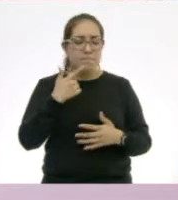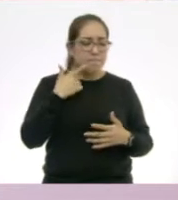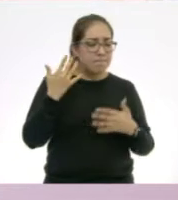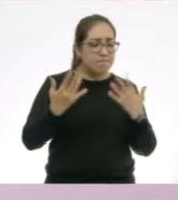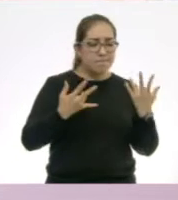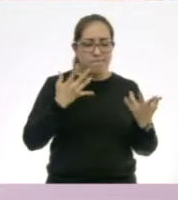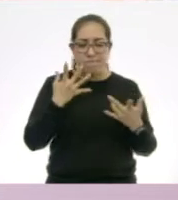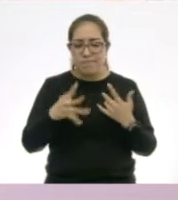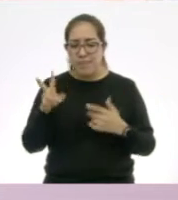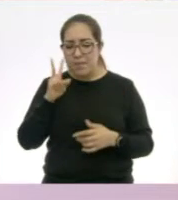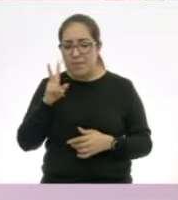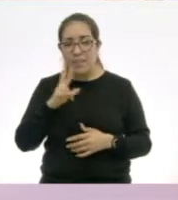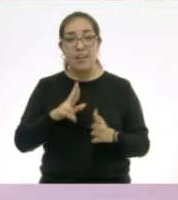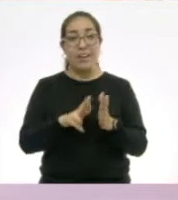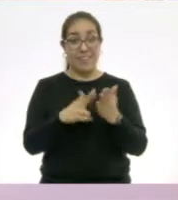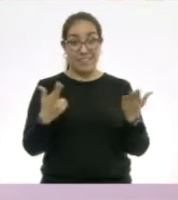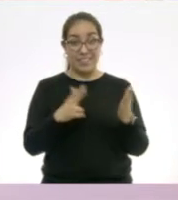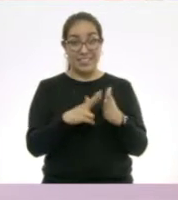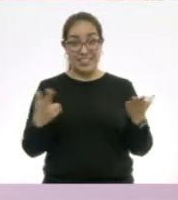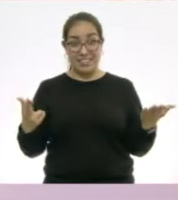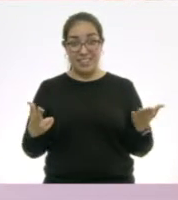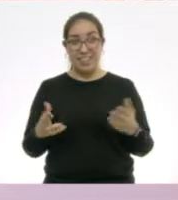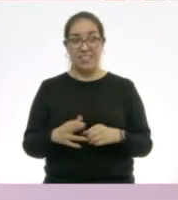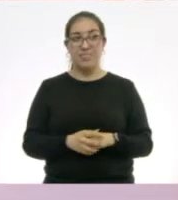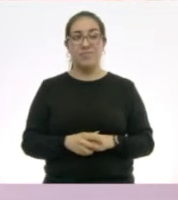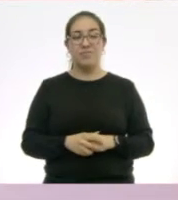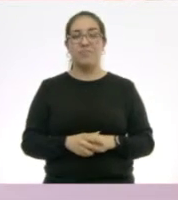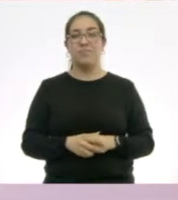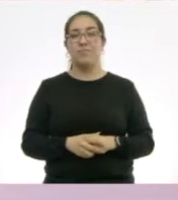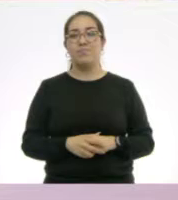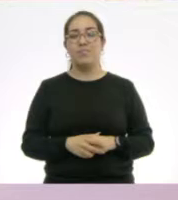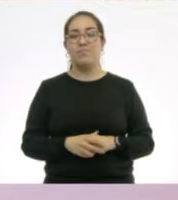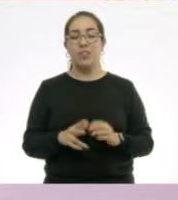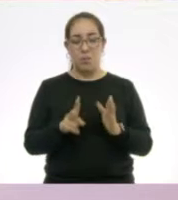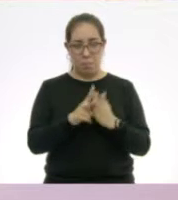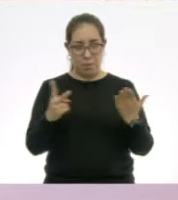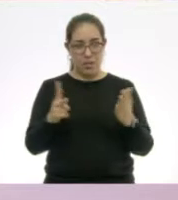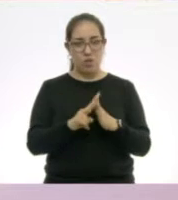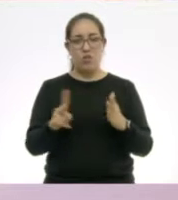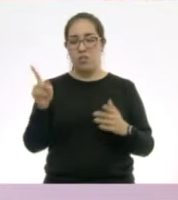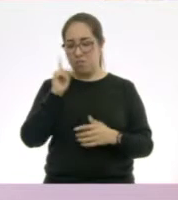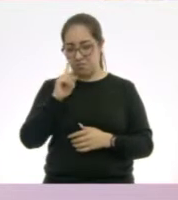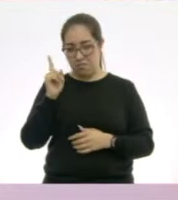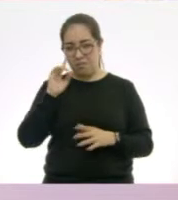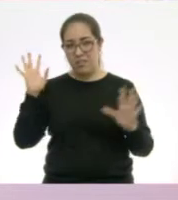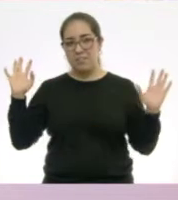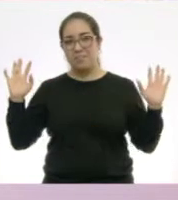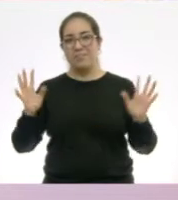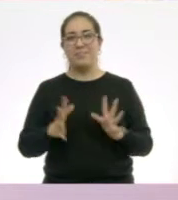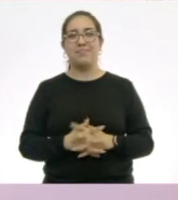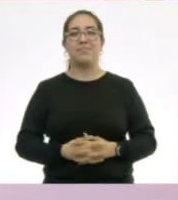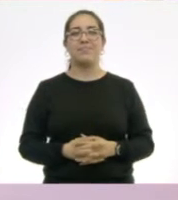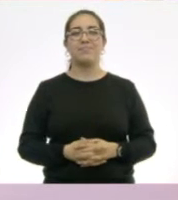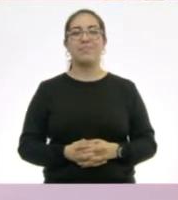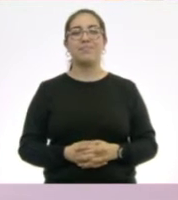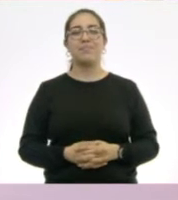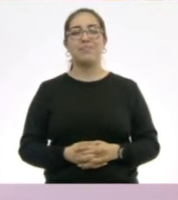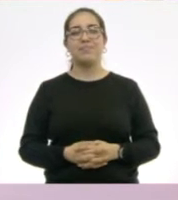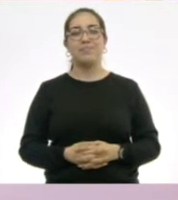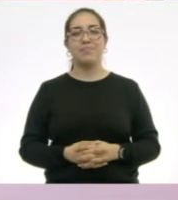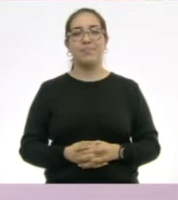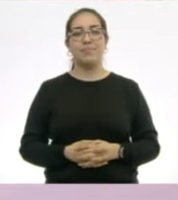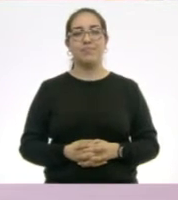una revista, puede ser. Ya la revista, yo ya la periódico, El periódico, a ver, tú qué encuentras en el